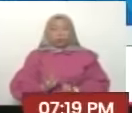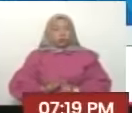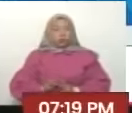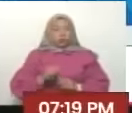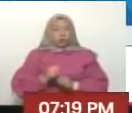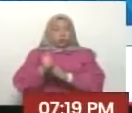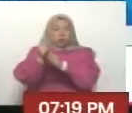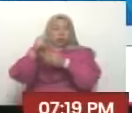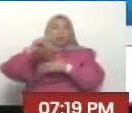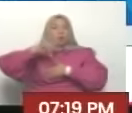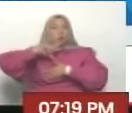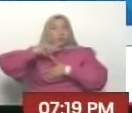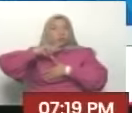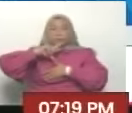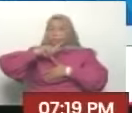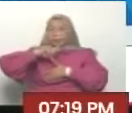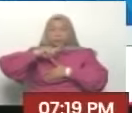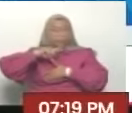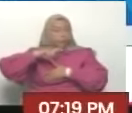líder de América